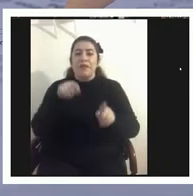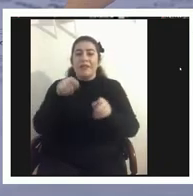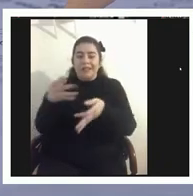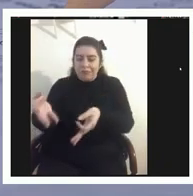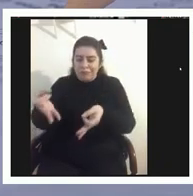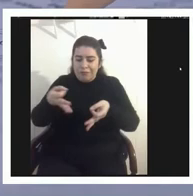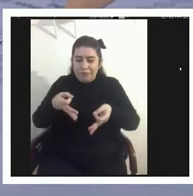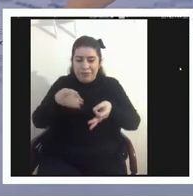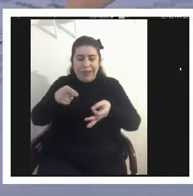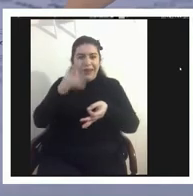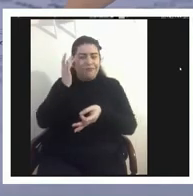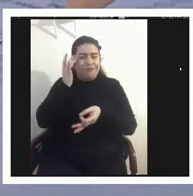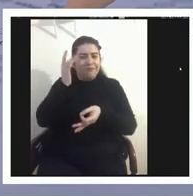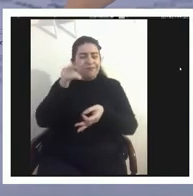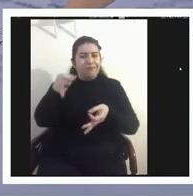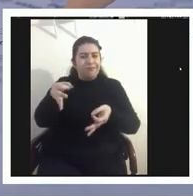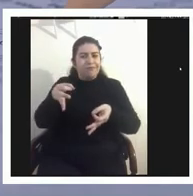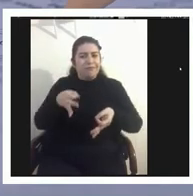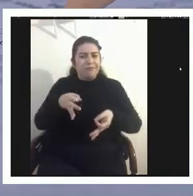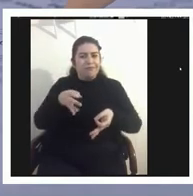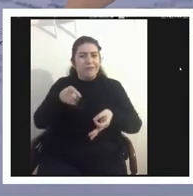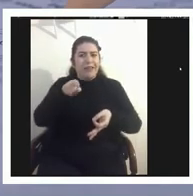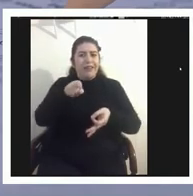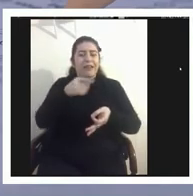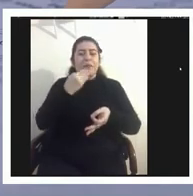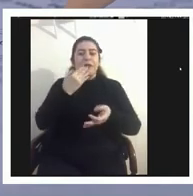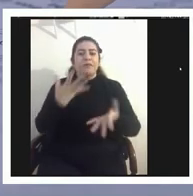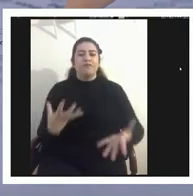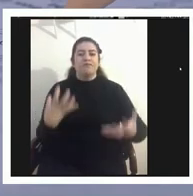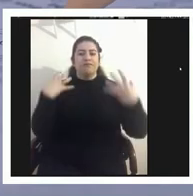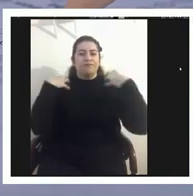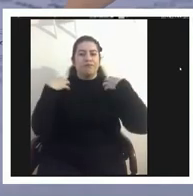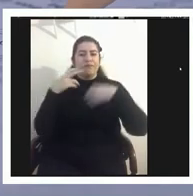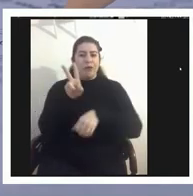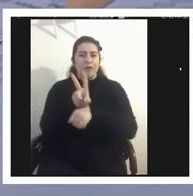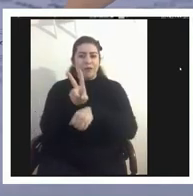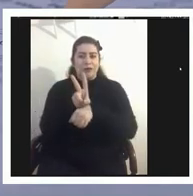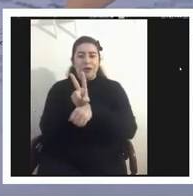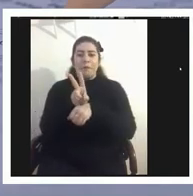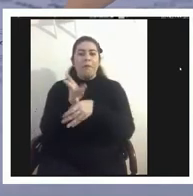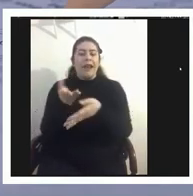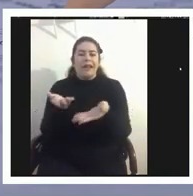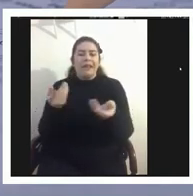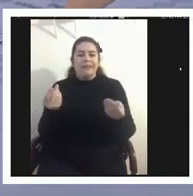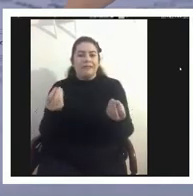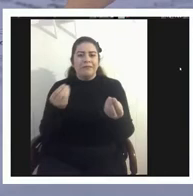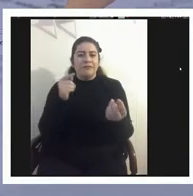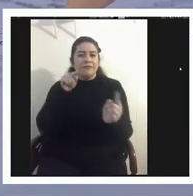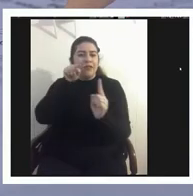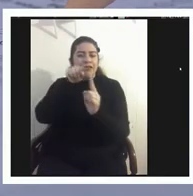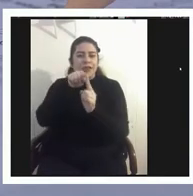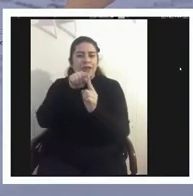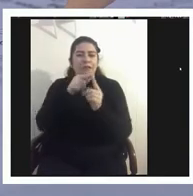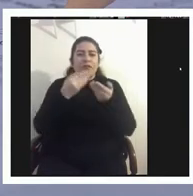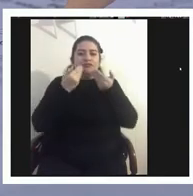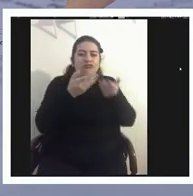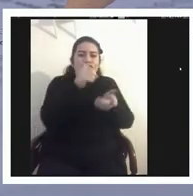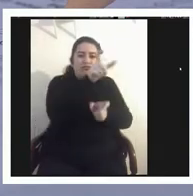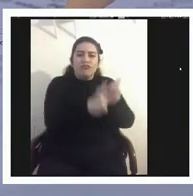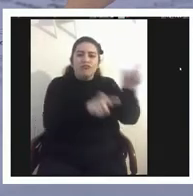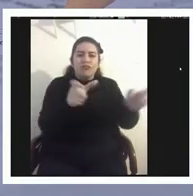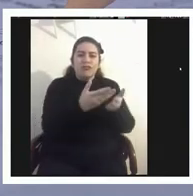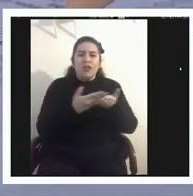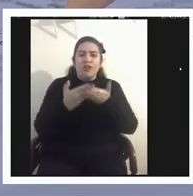inteligente también recae en los profesores con el beneficio de los para los alumnos y esta